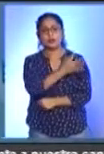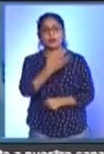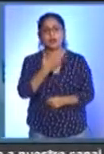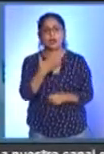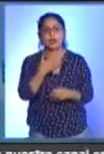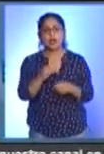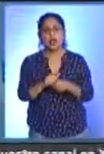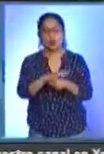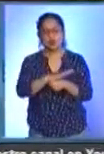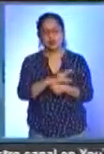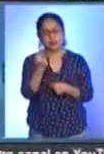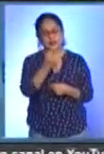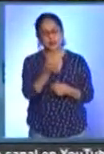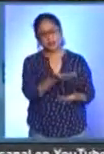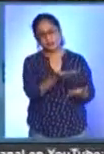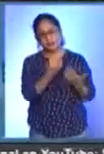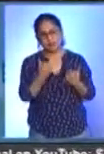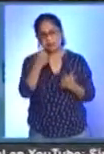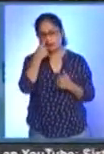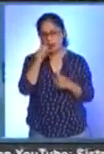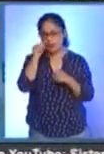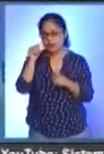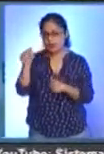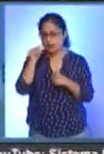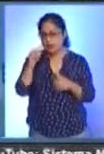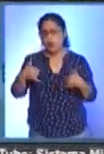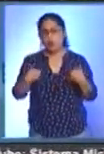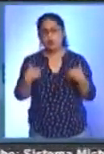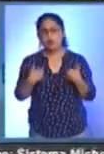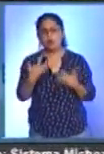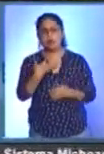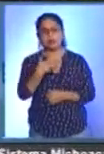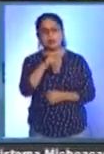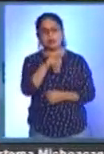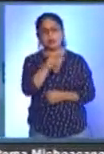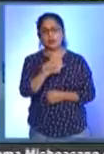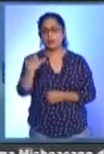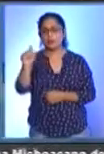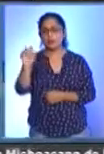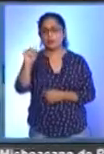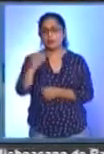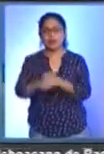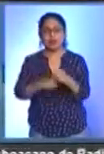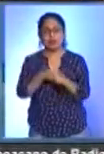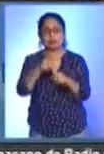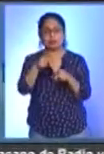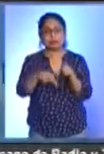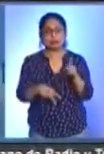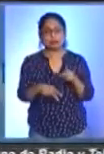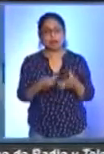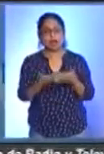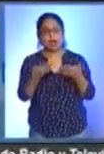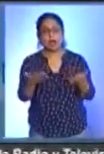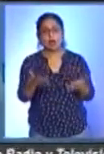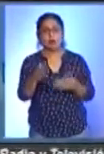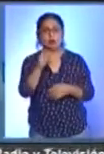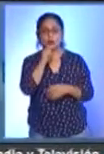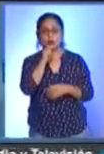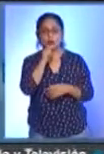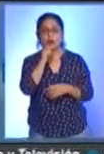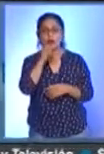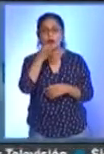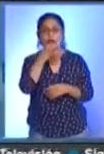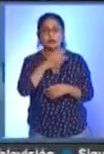contra la-19 para poder atender a los jóvenes de 18 a 29 años de edad. Hasta el momento no se ha establecido una fecha